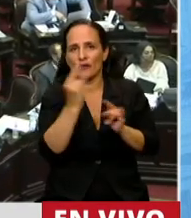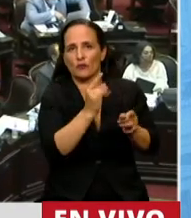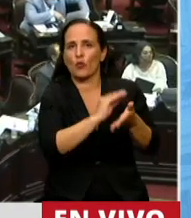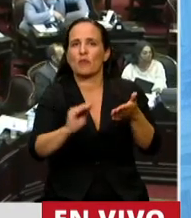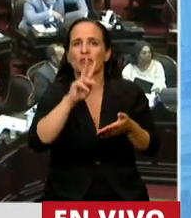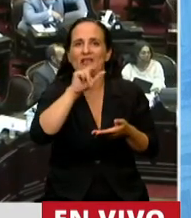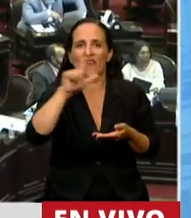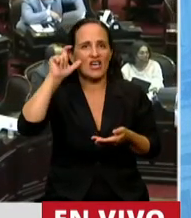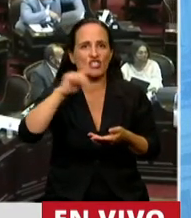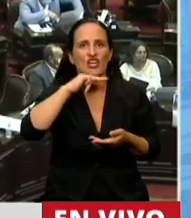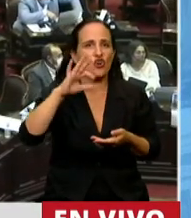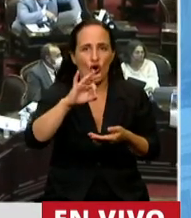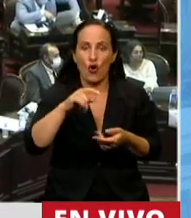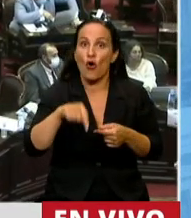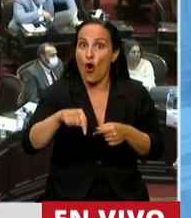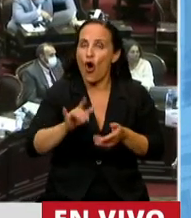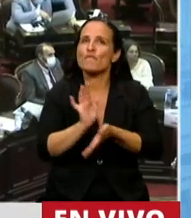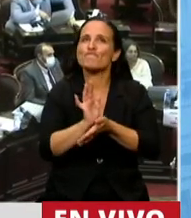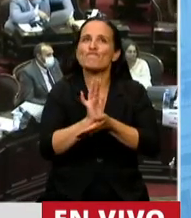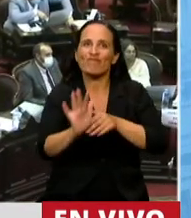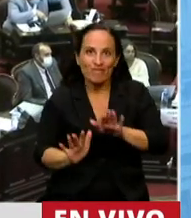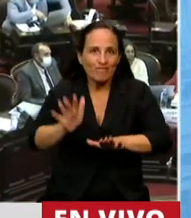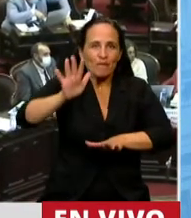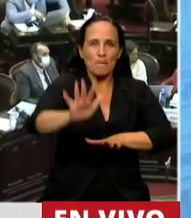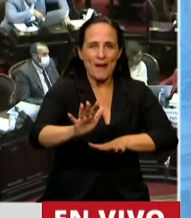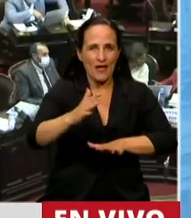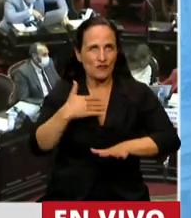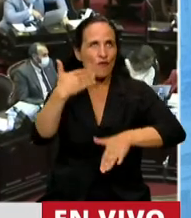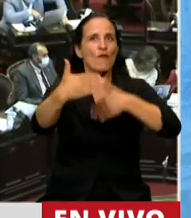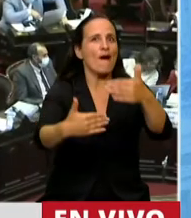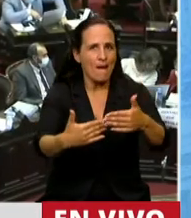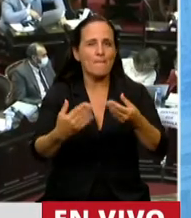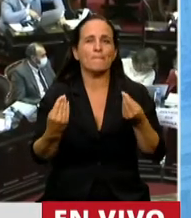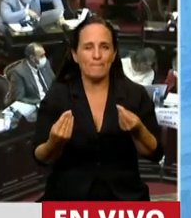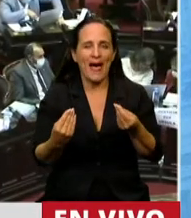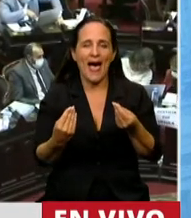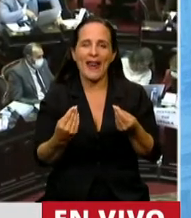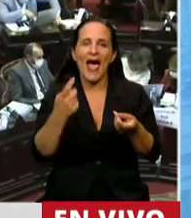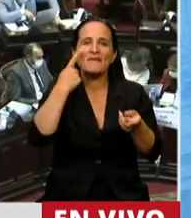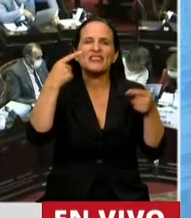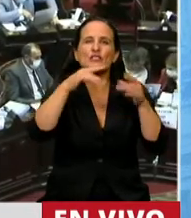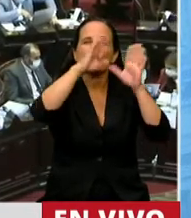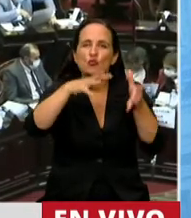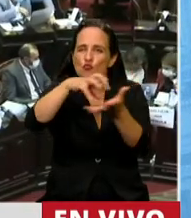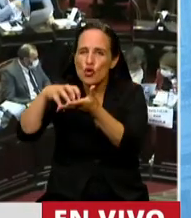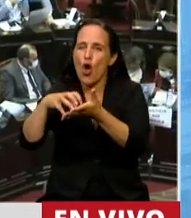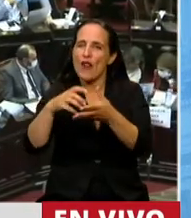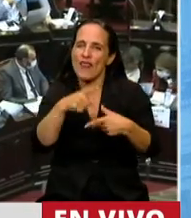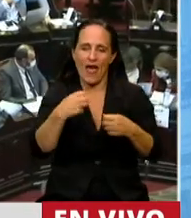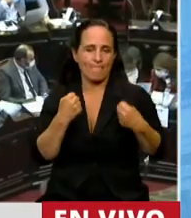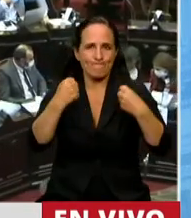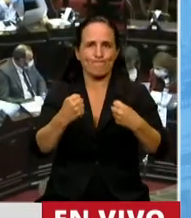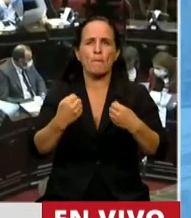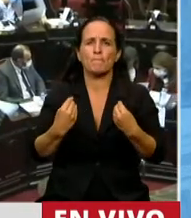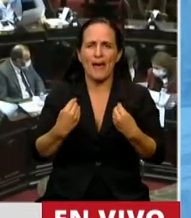Vallejo que estamos dando un gran paso que se orienta a fortalecer los mecanismos institucionales que garanticen que el